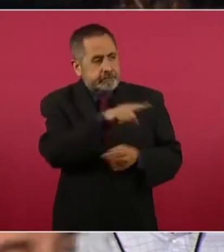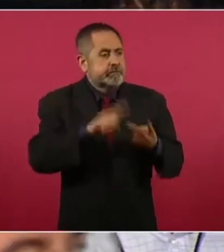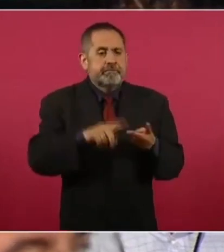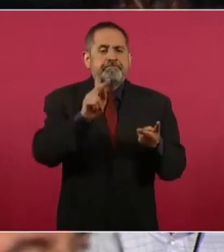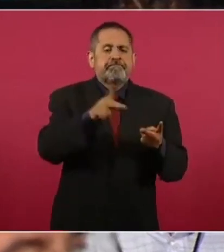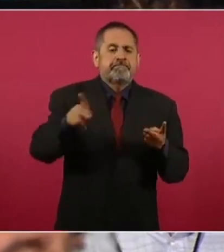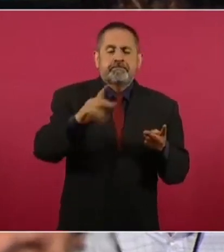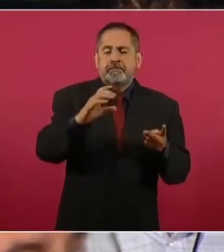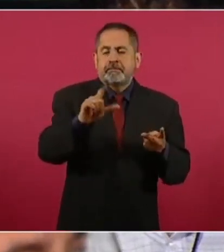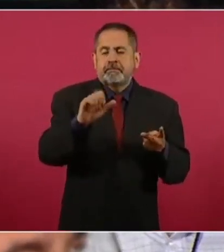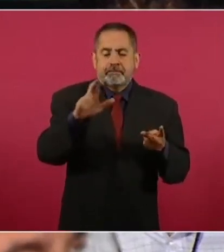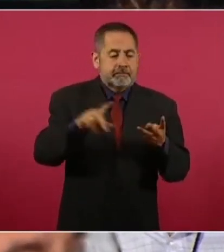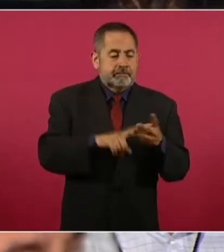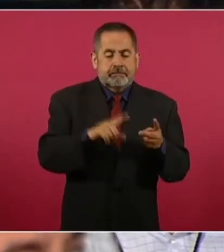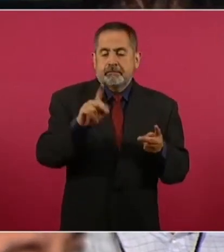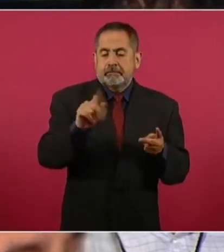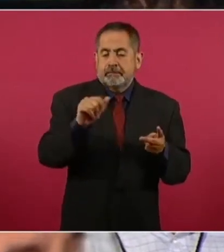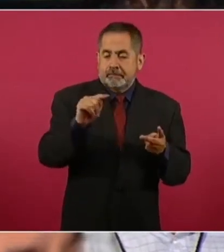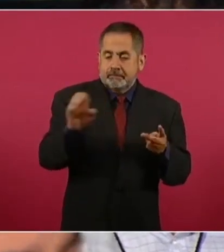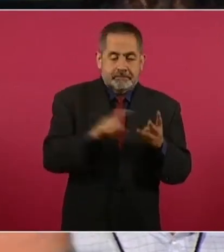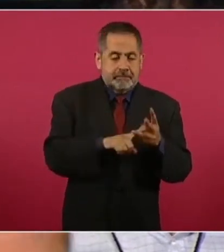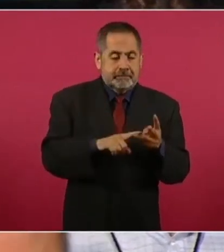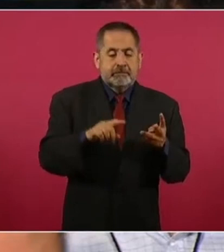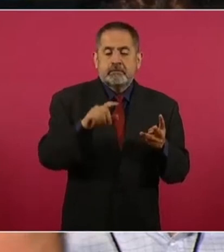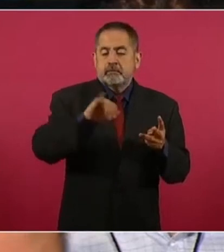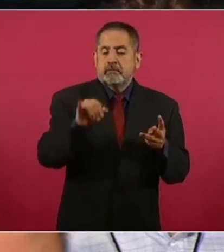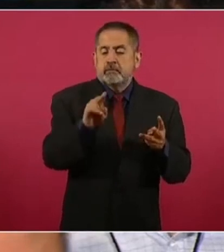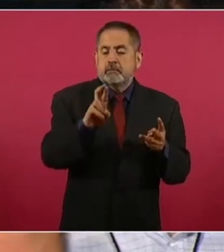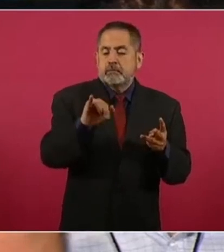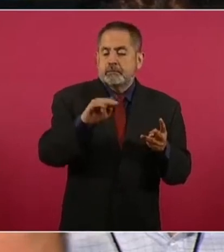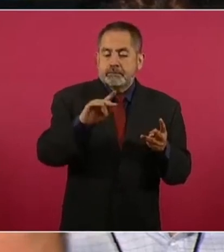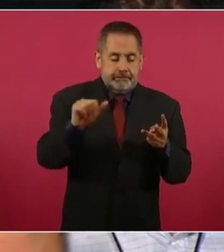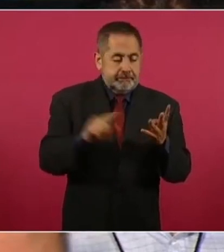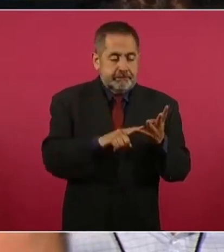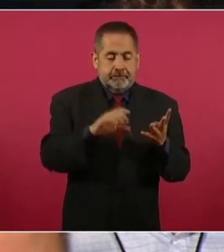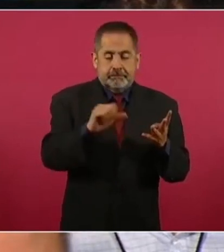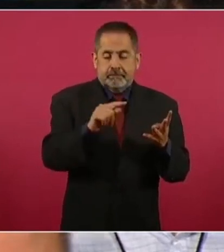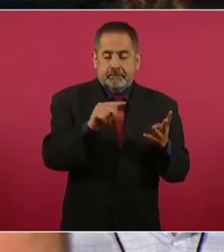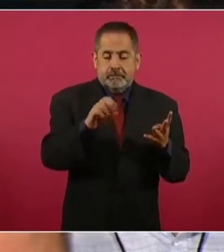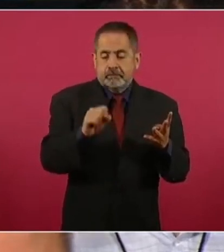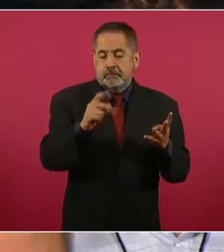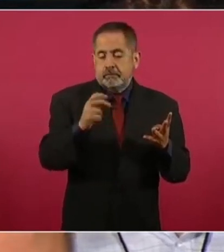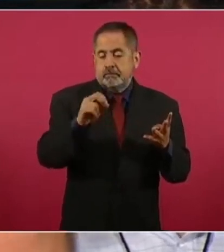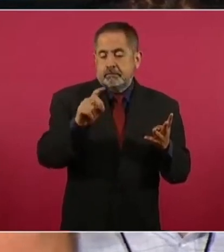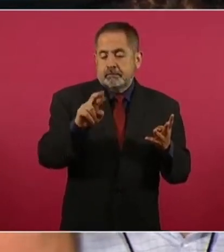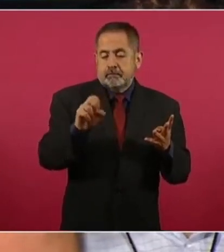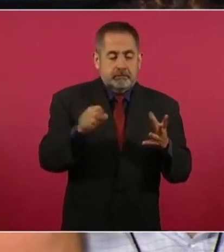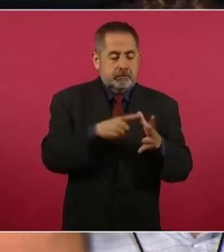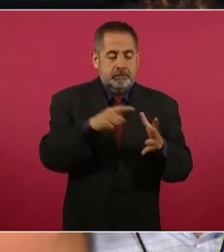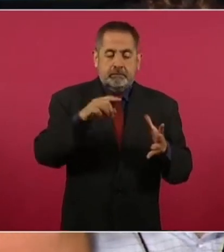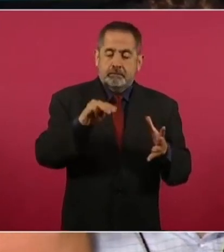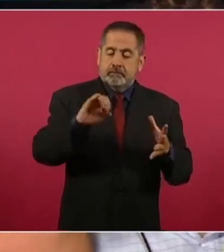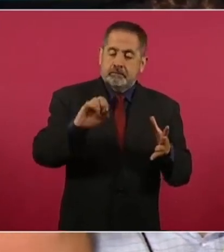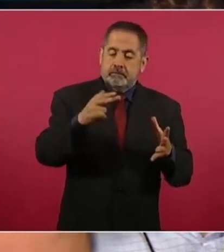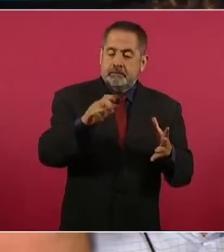Clark, Manufacturas Caltex, Bienes Raíces Juriquilla, Cartones Ponderosa, Michelin, Agrogen,